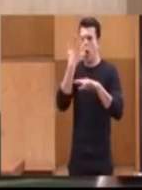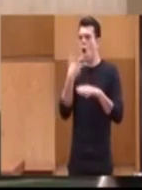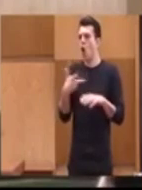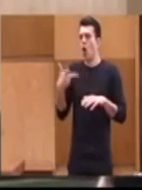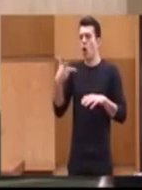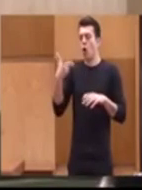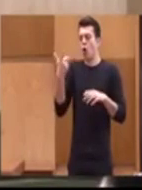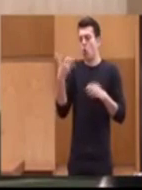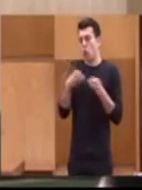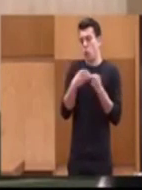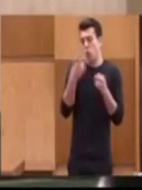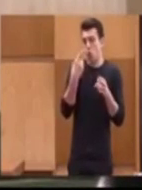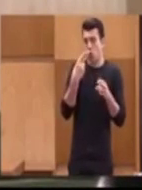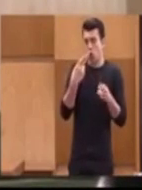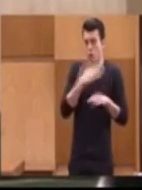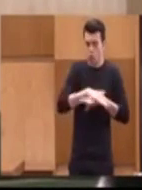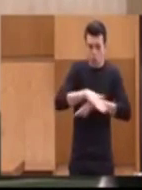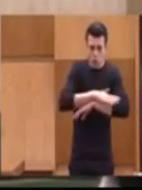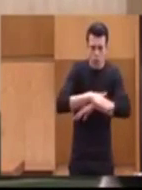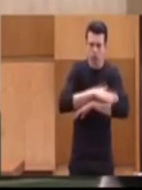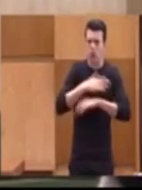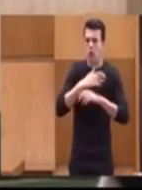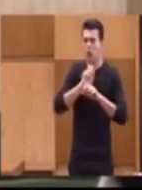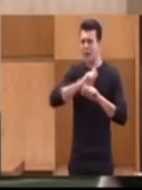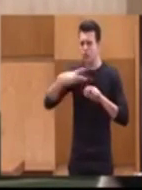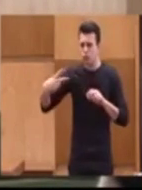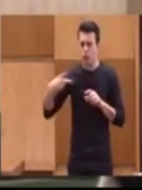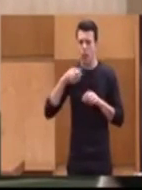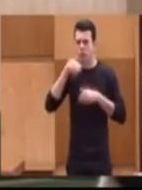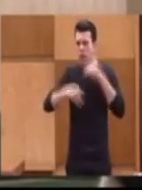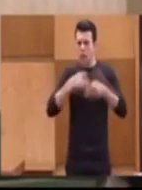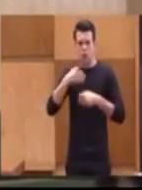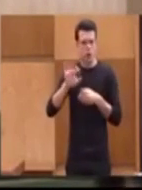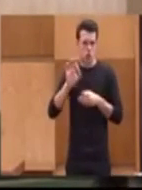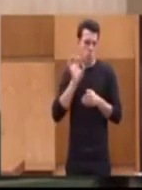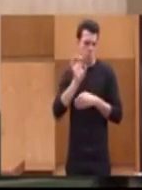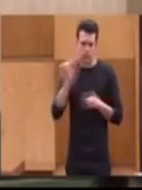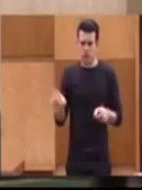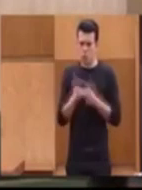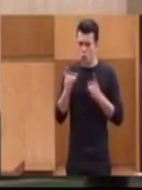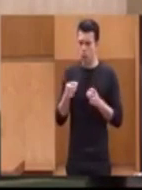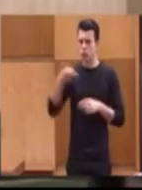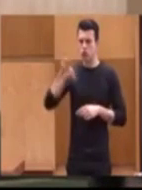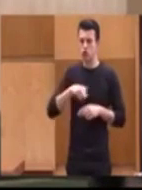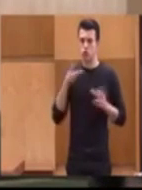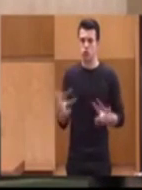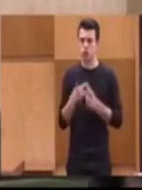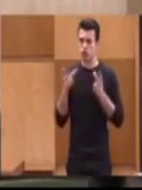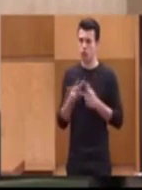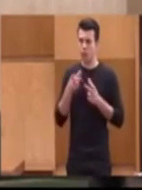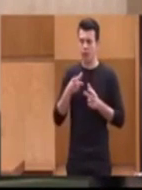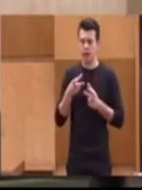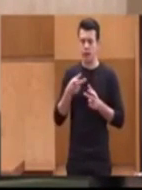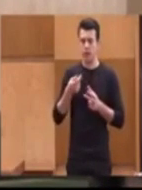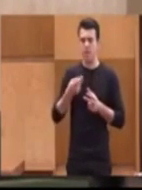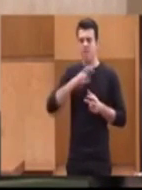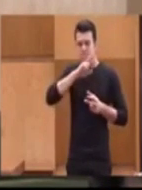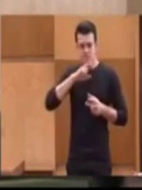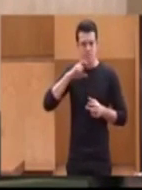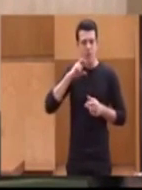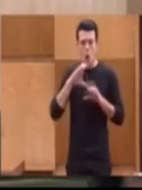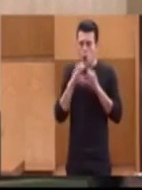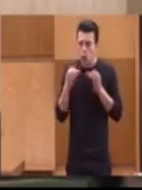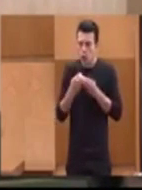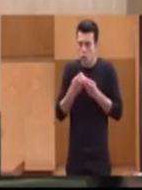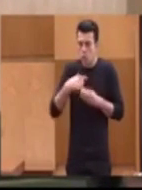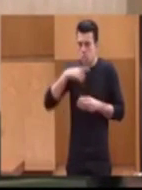de los resultados electorales o de la situación del país. Somos una sociedad en la que el valor colectivo de nuestros mayores está en